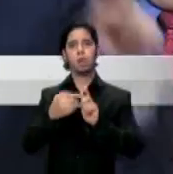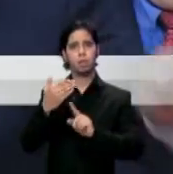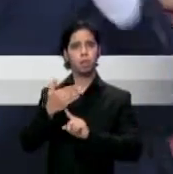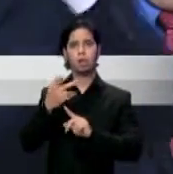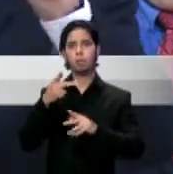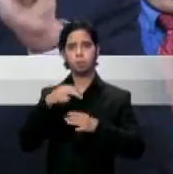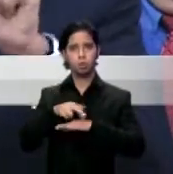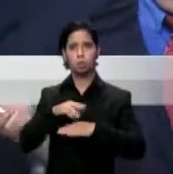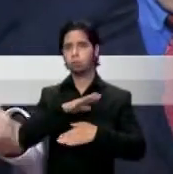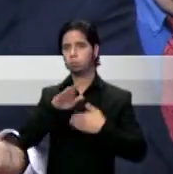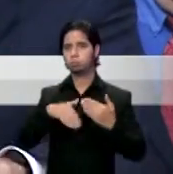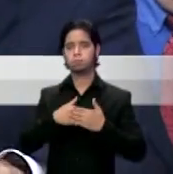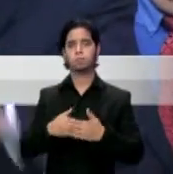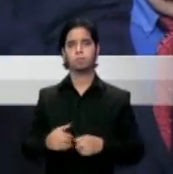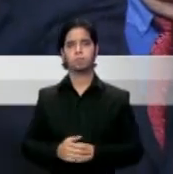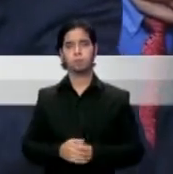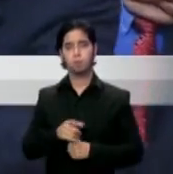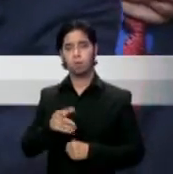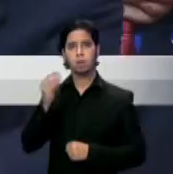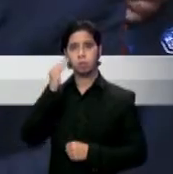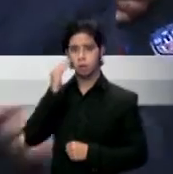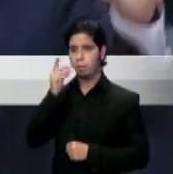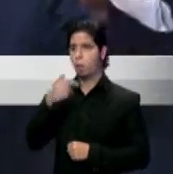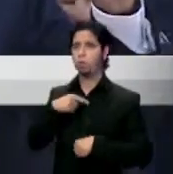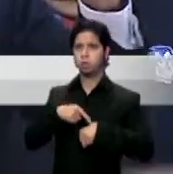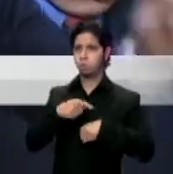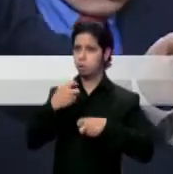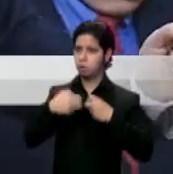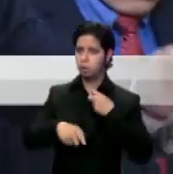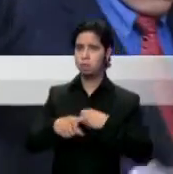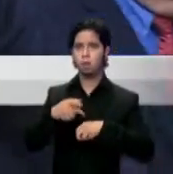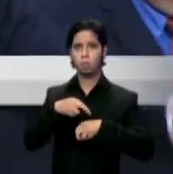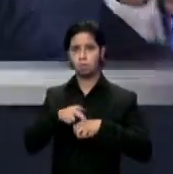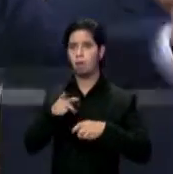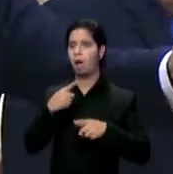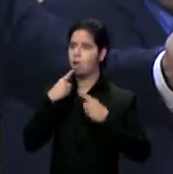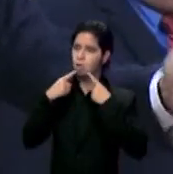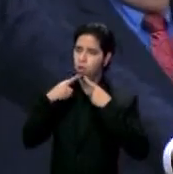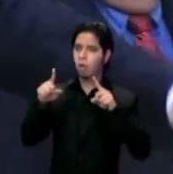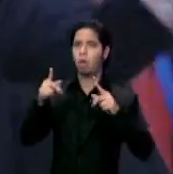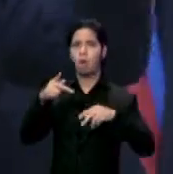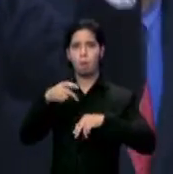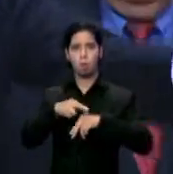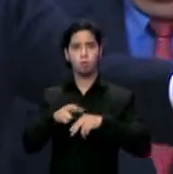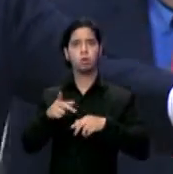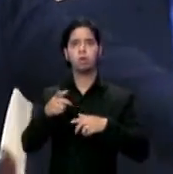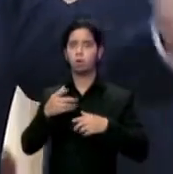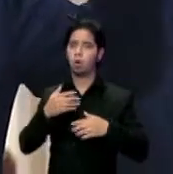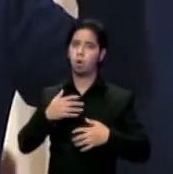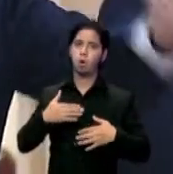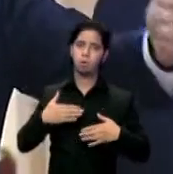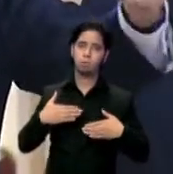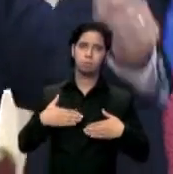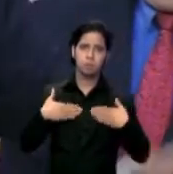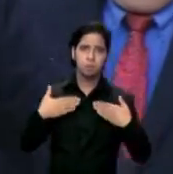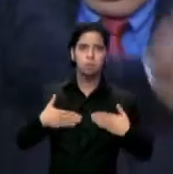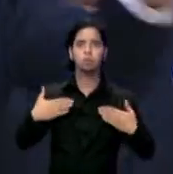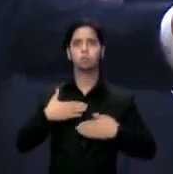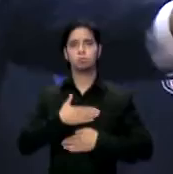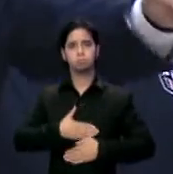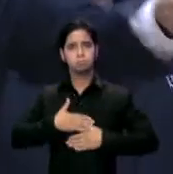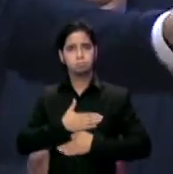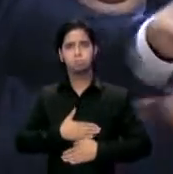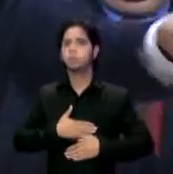momentos difíciles de Puerto Rico, han logrado que Puerto Rico ría, que cante y que baile en las